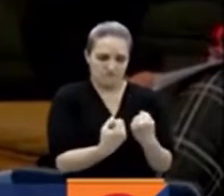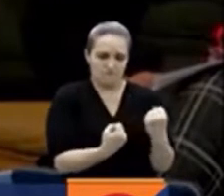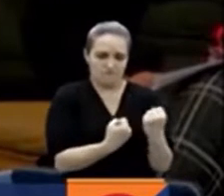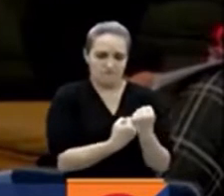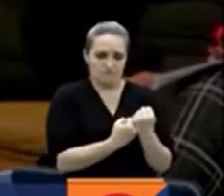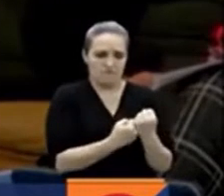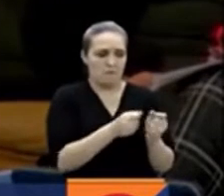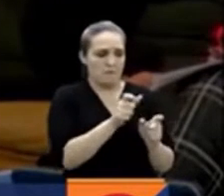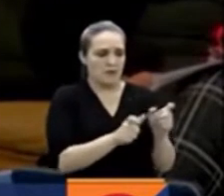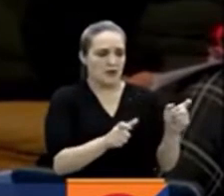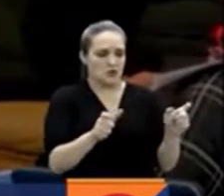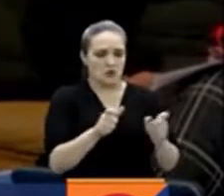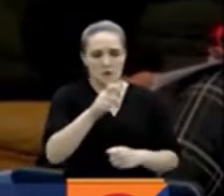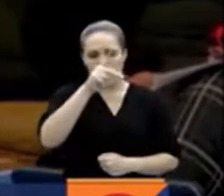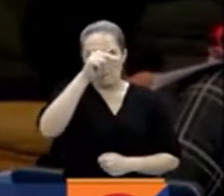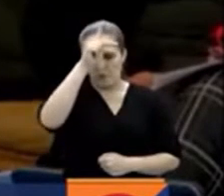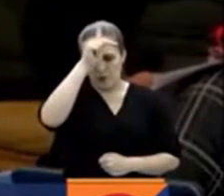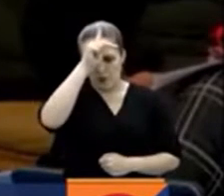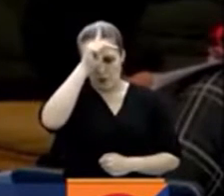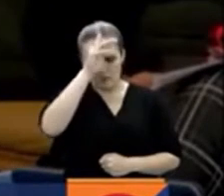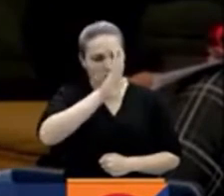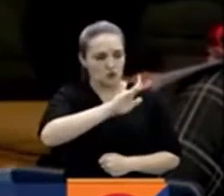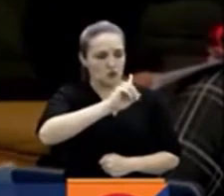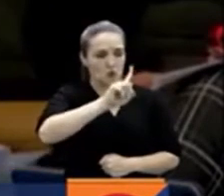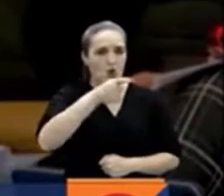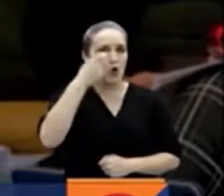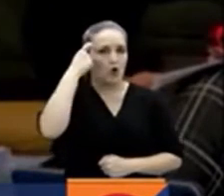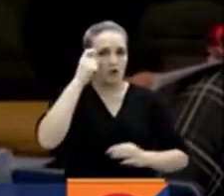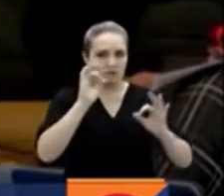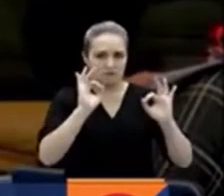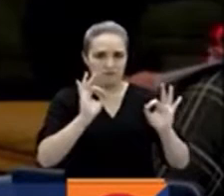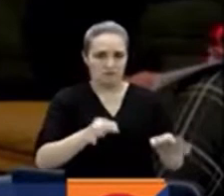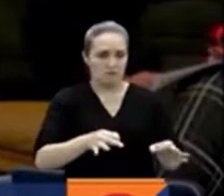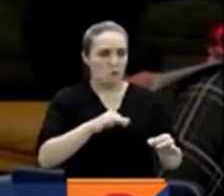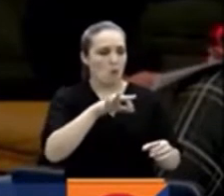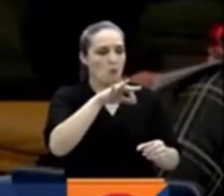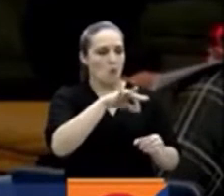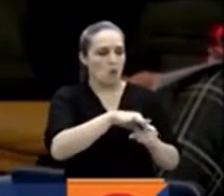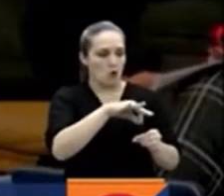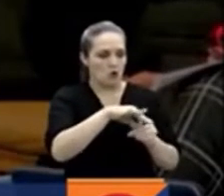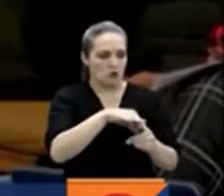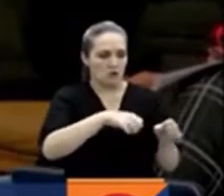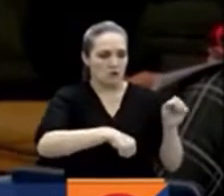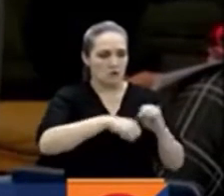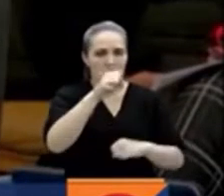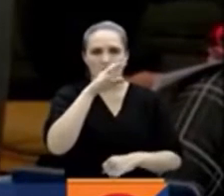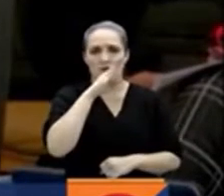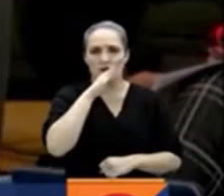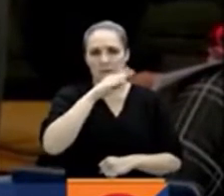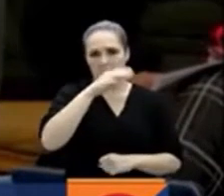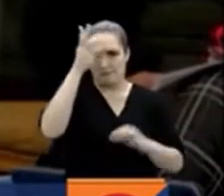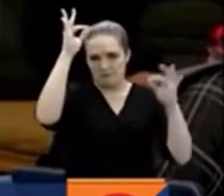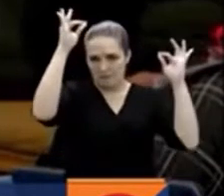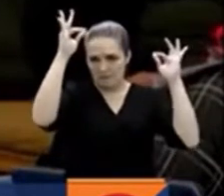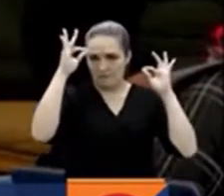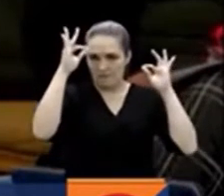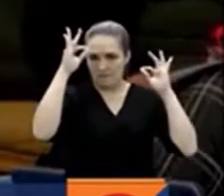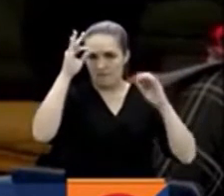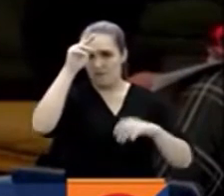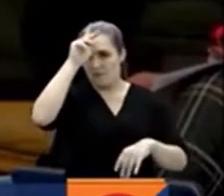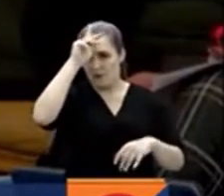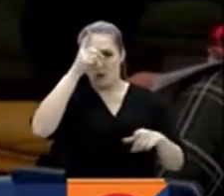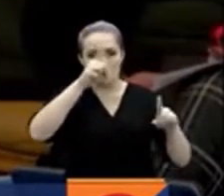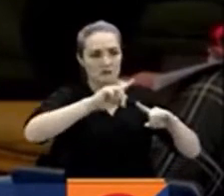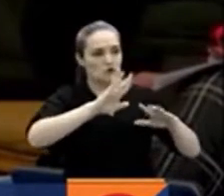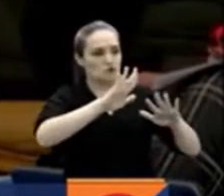al gobierno constitucionalmente electo del presidente Pedro Castillo y a la institucionalidad